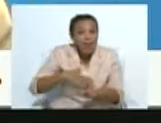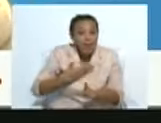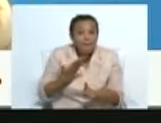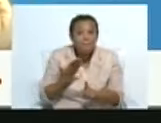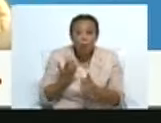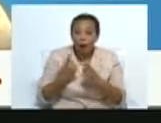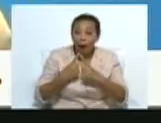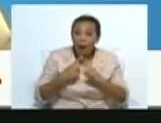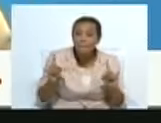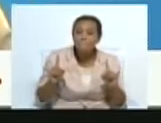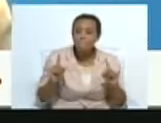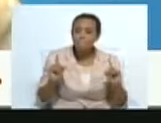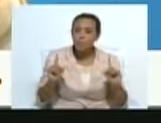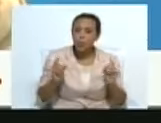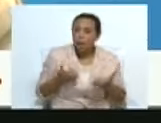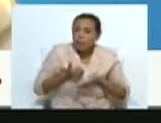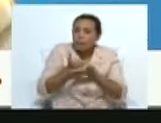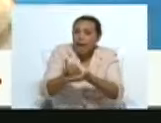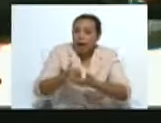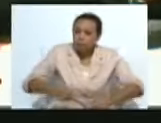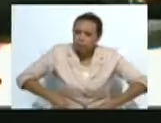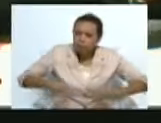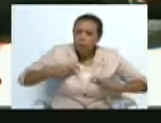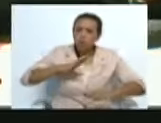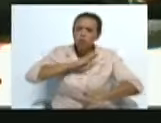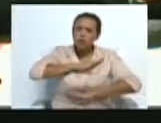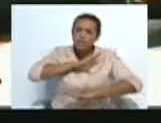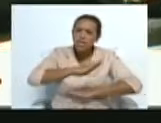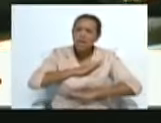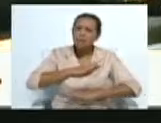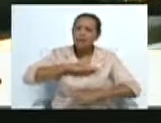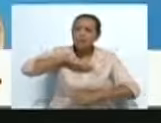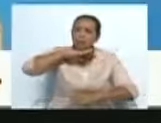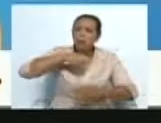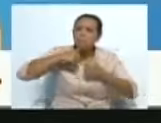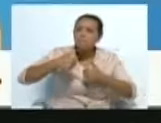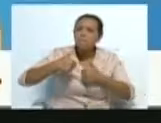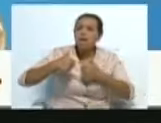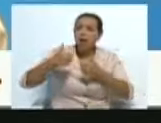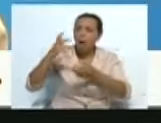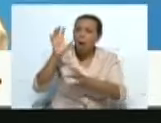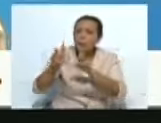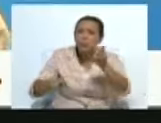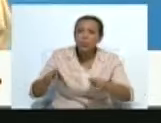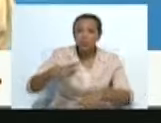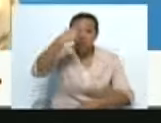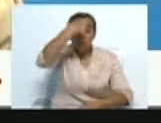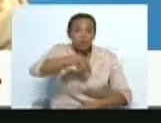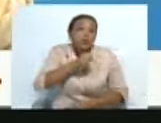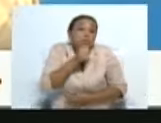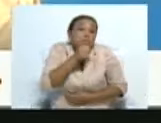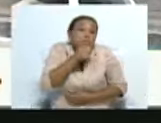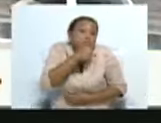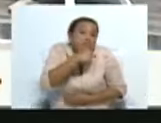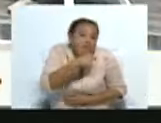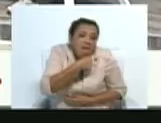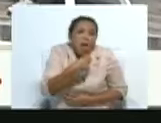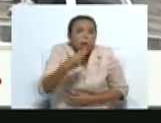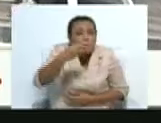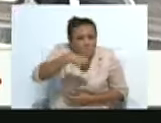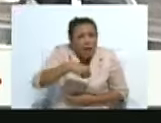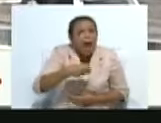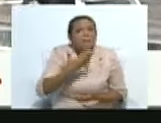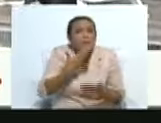queremos, darle bienestar a nuestro pueblo. Y todavía me quedan como 20 años más que pedí de prórroga para seguir trabajando por esto. De prórroga.